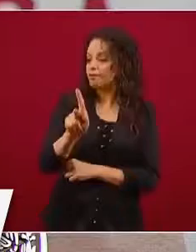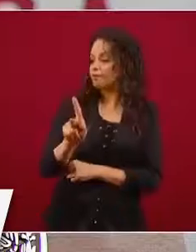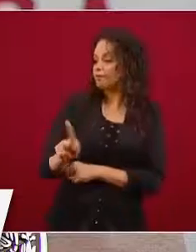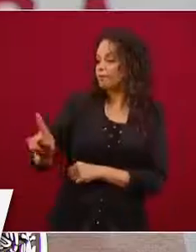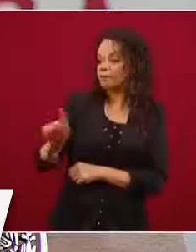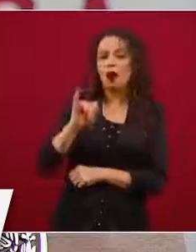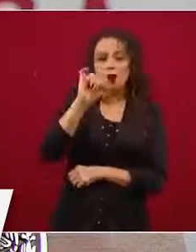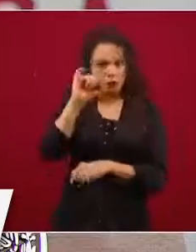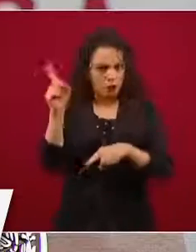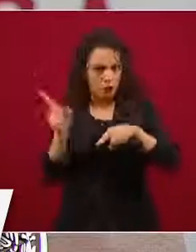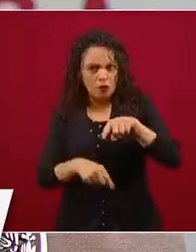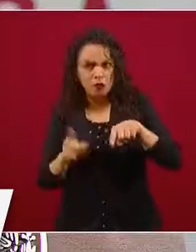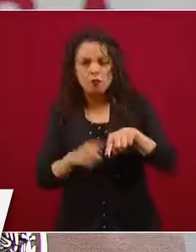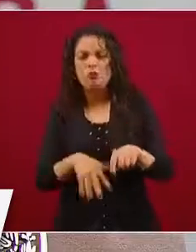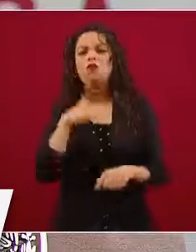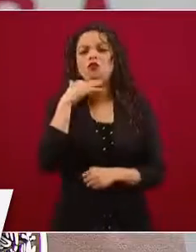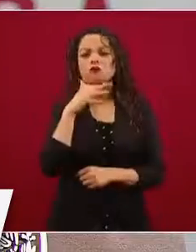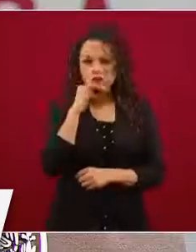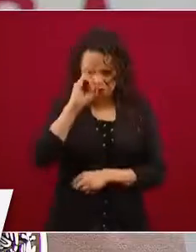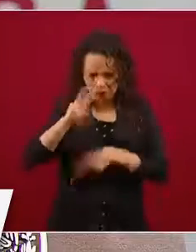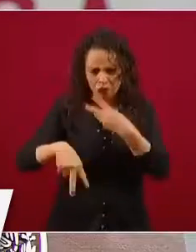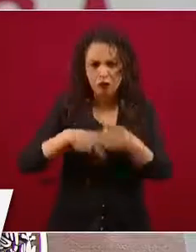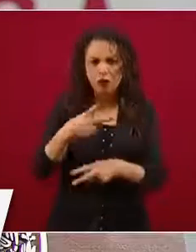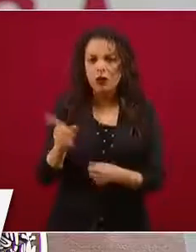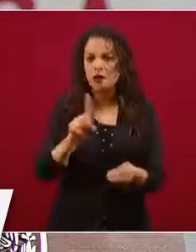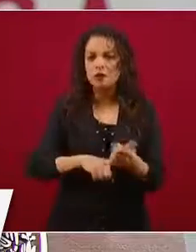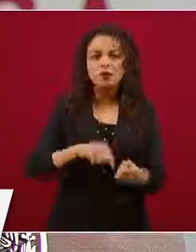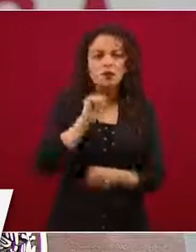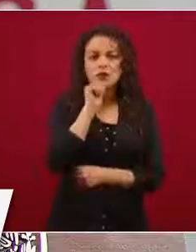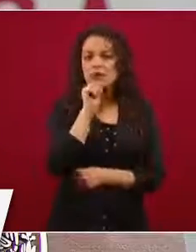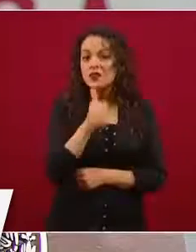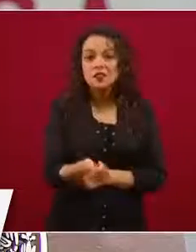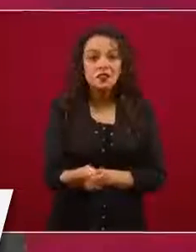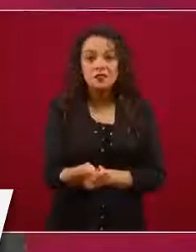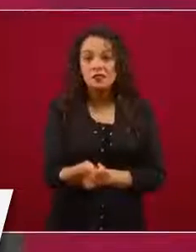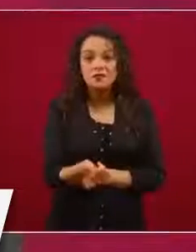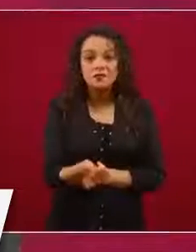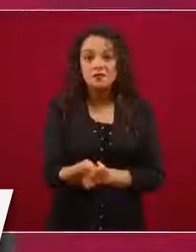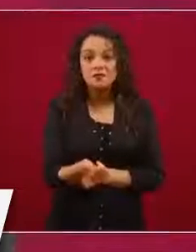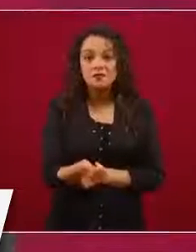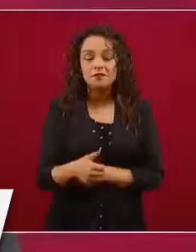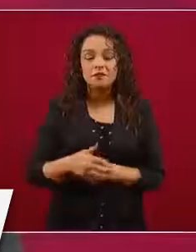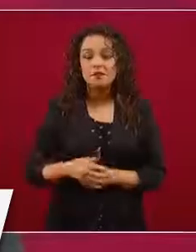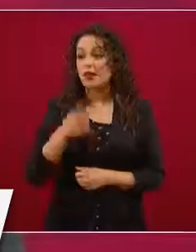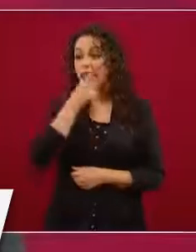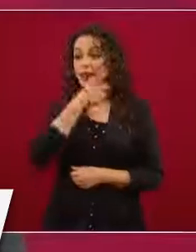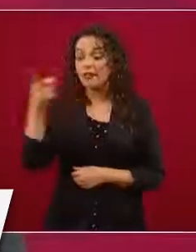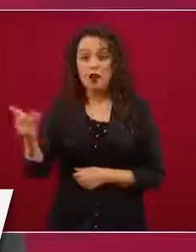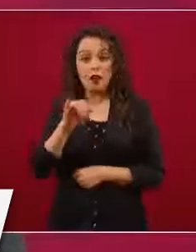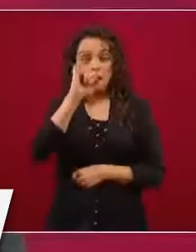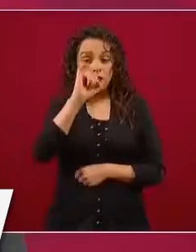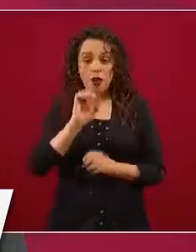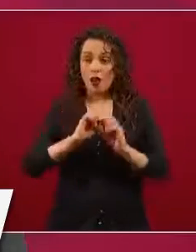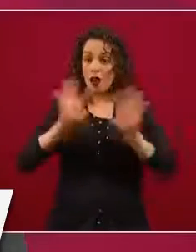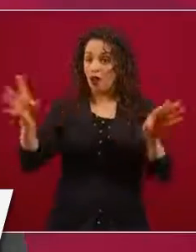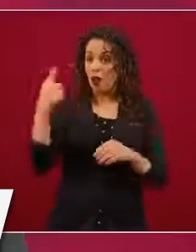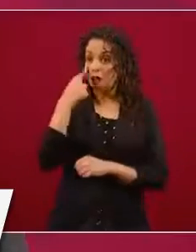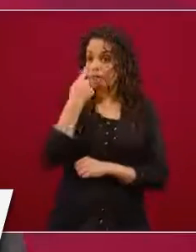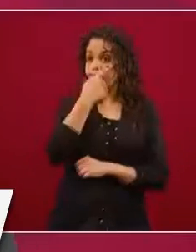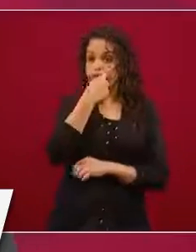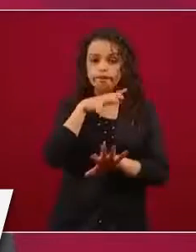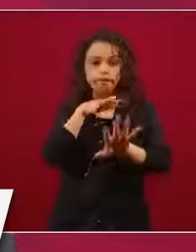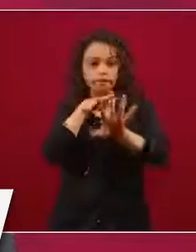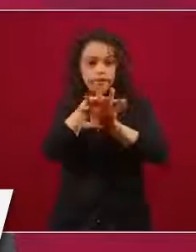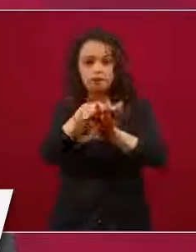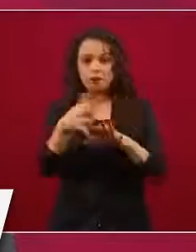corrupción, de que iba a haber transparencia y